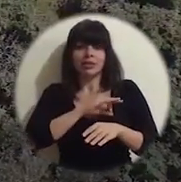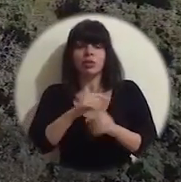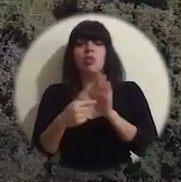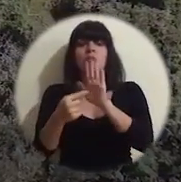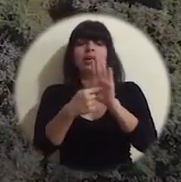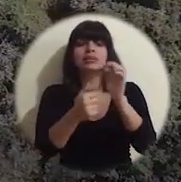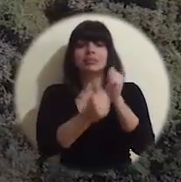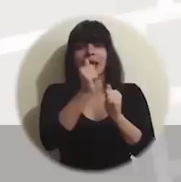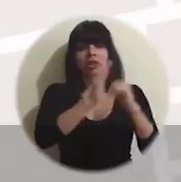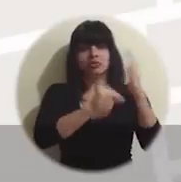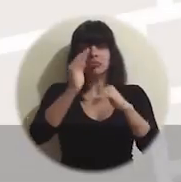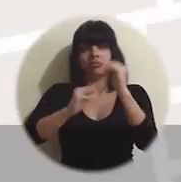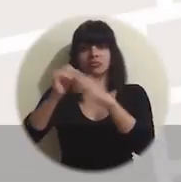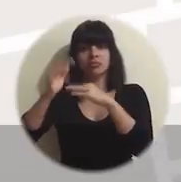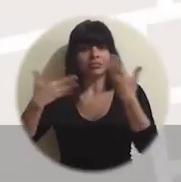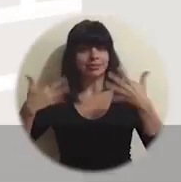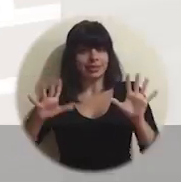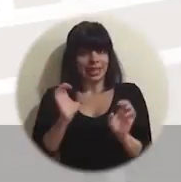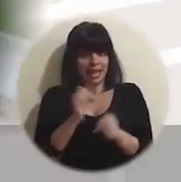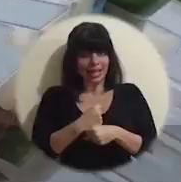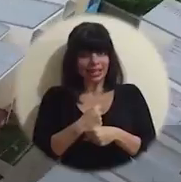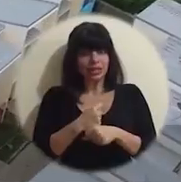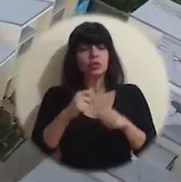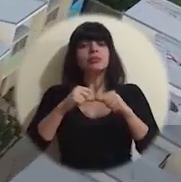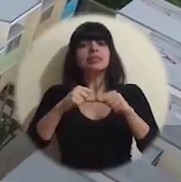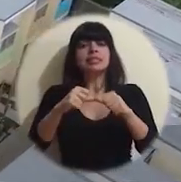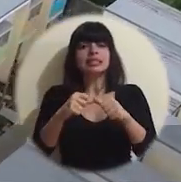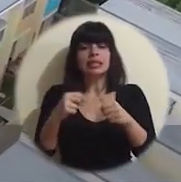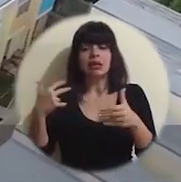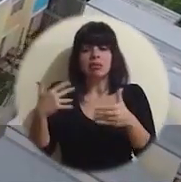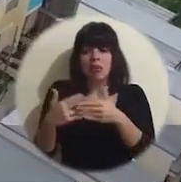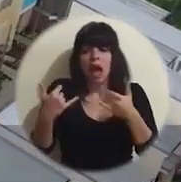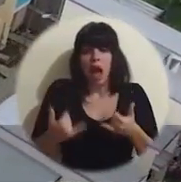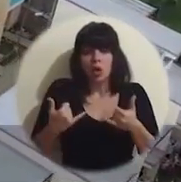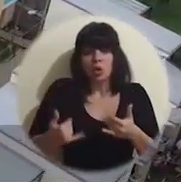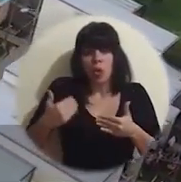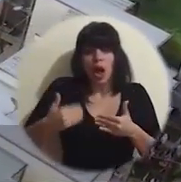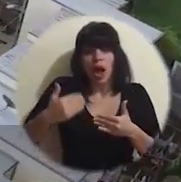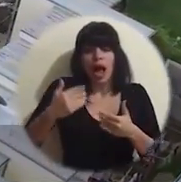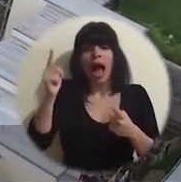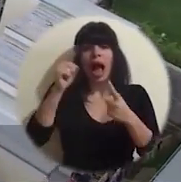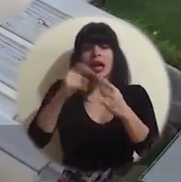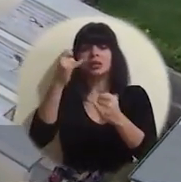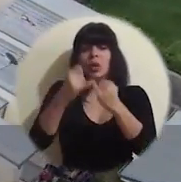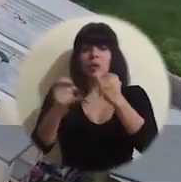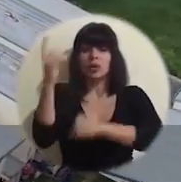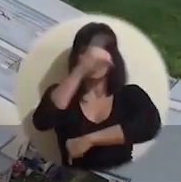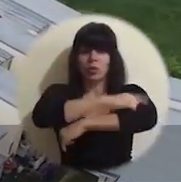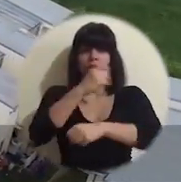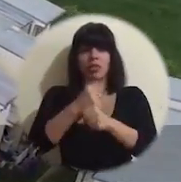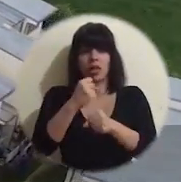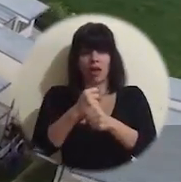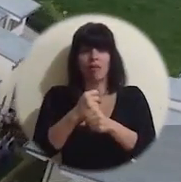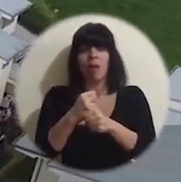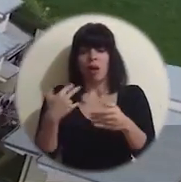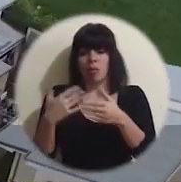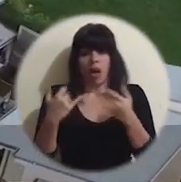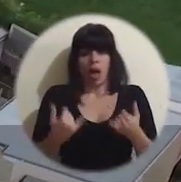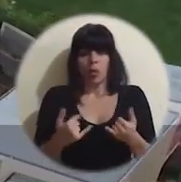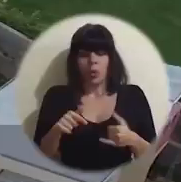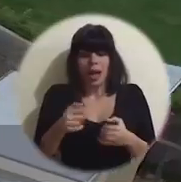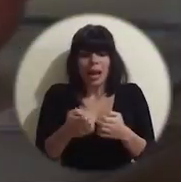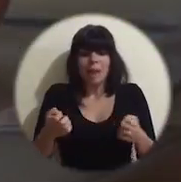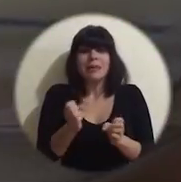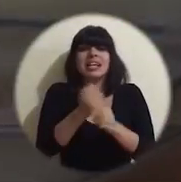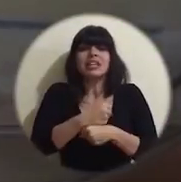la mayoría de obras que han sido ejecutadas y se seguirá actualizando hasta el último día de trabajo. Esta herramienta se